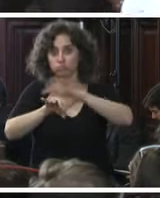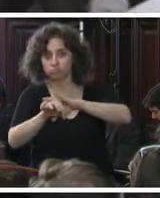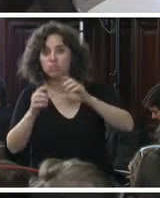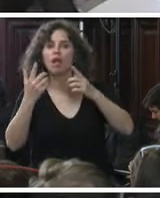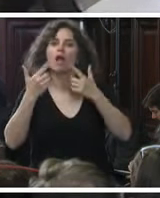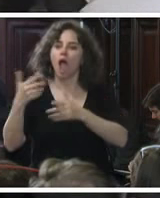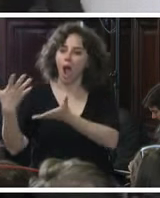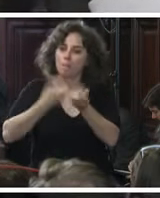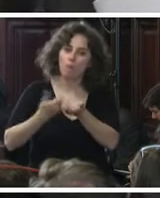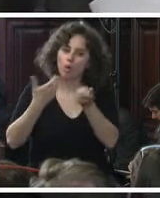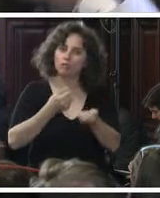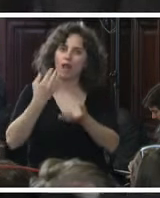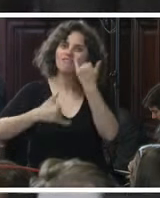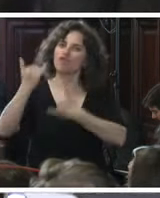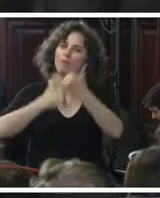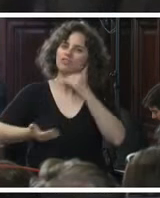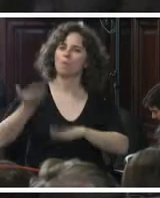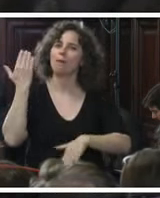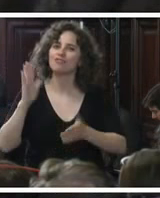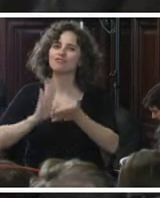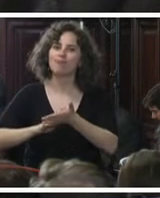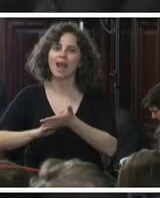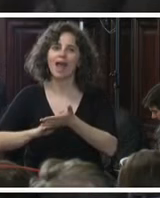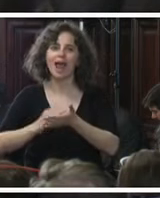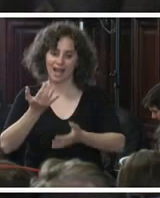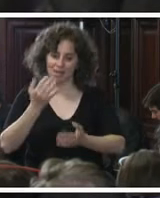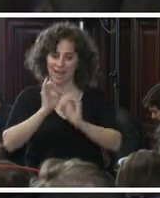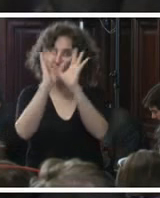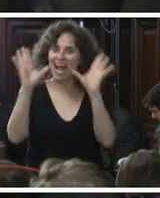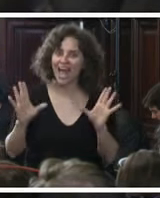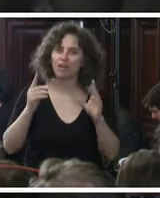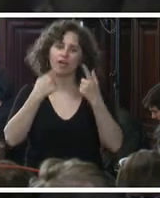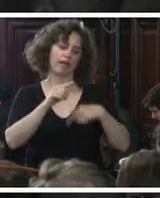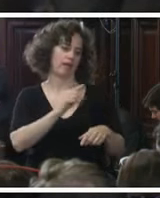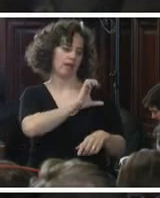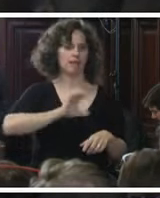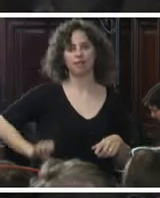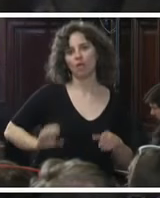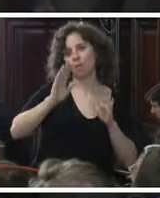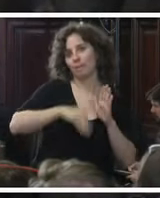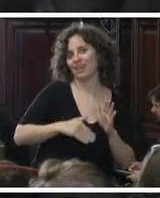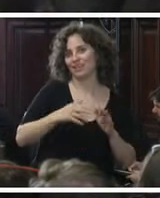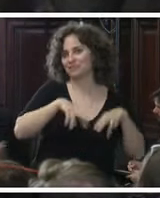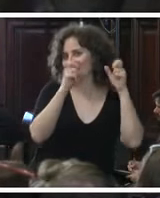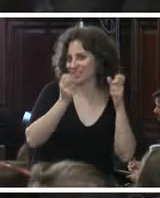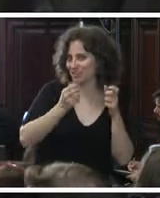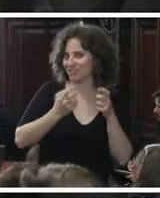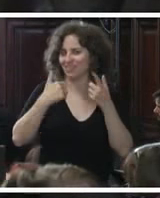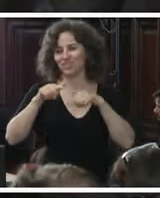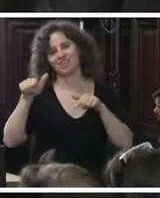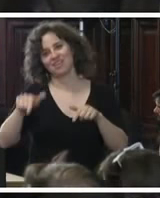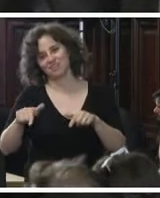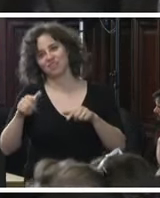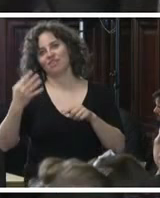ha aportado más elementos de juicio que lo que ha hecho el propio estado pues ya es como la confesión de que